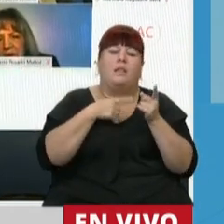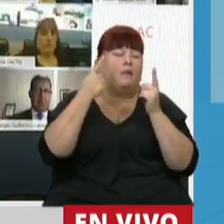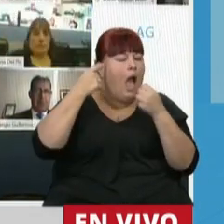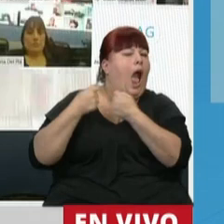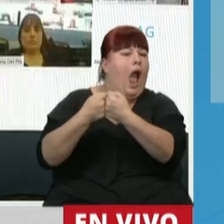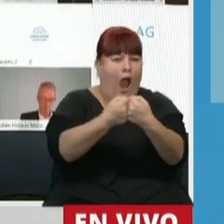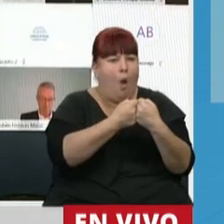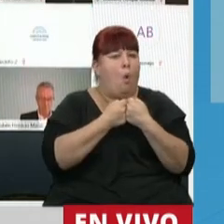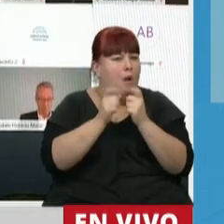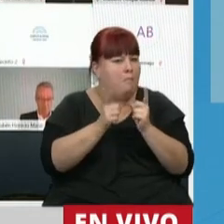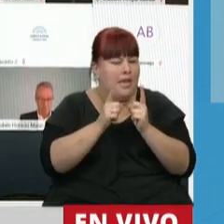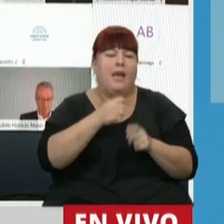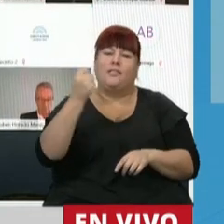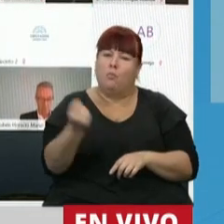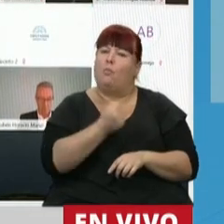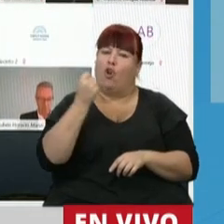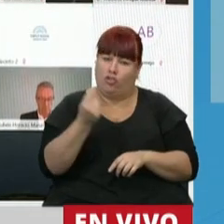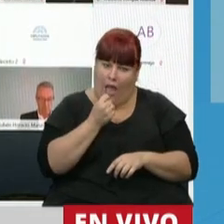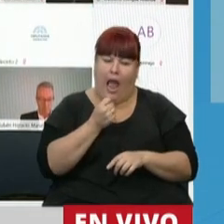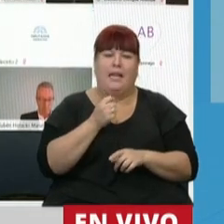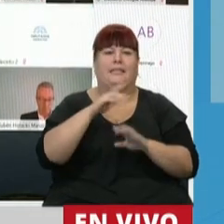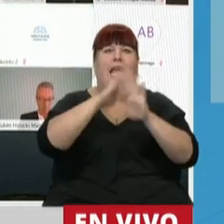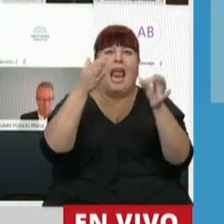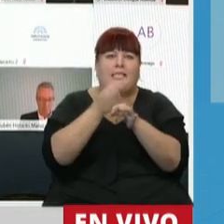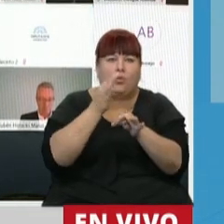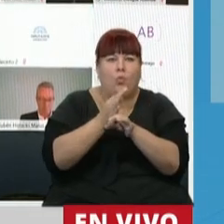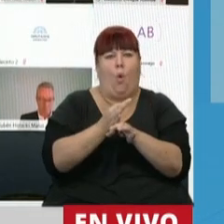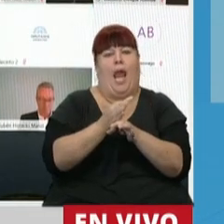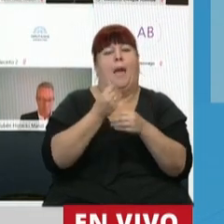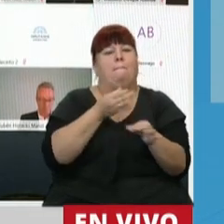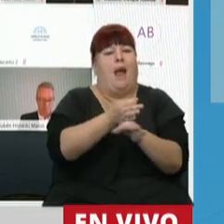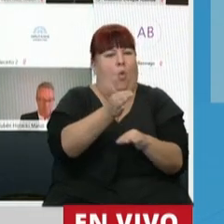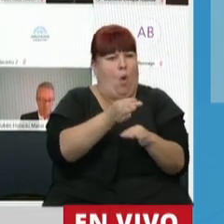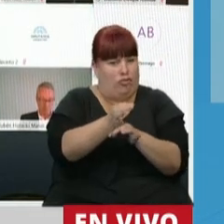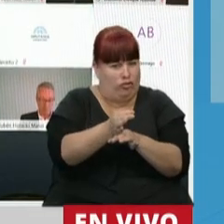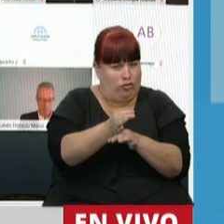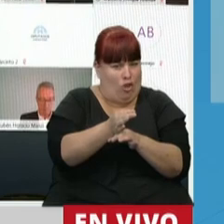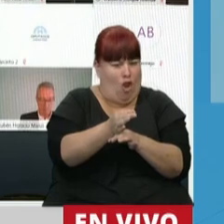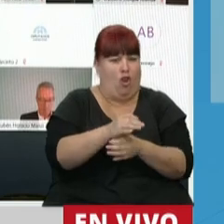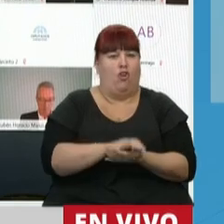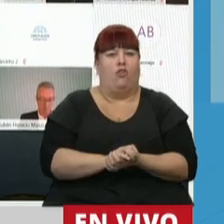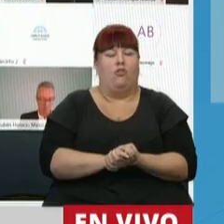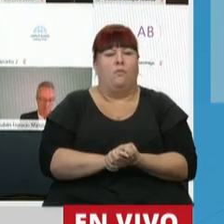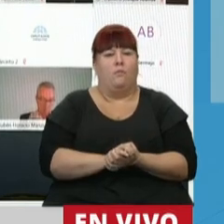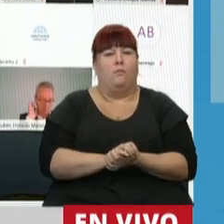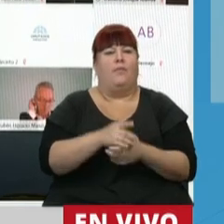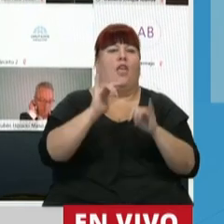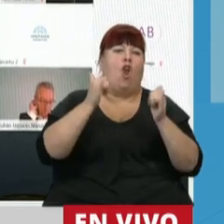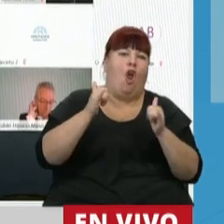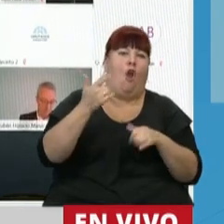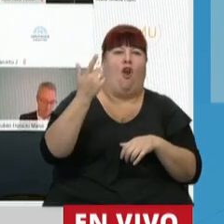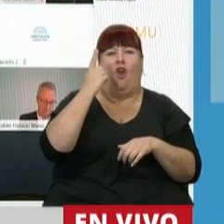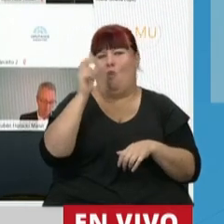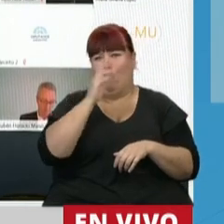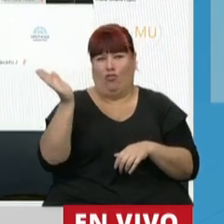coincidimos en la importancia de la institución escolar para la educación de las jóvenes y los